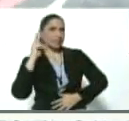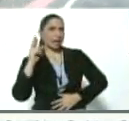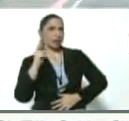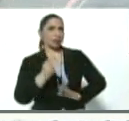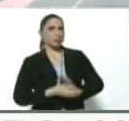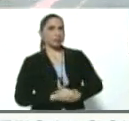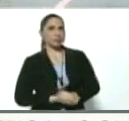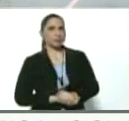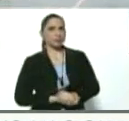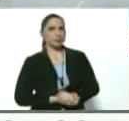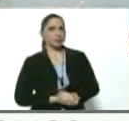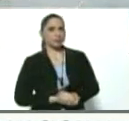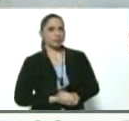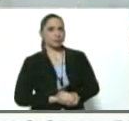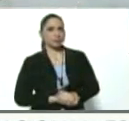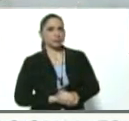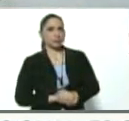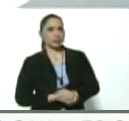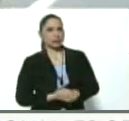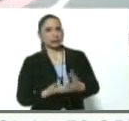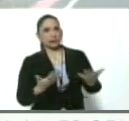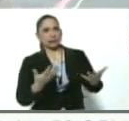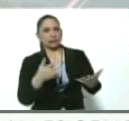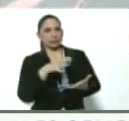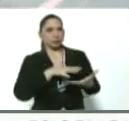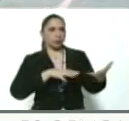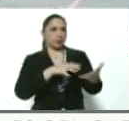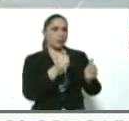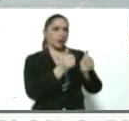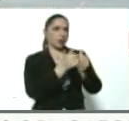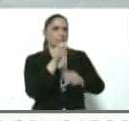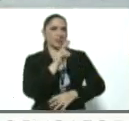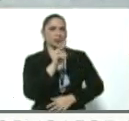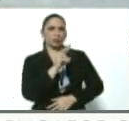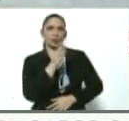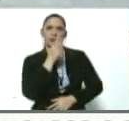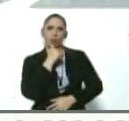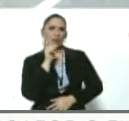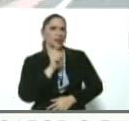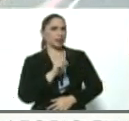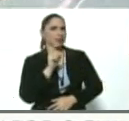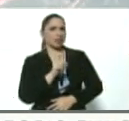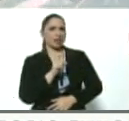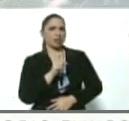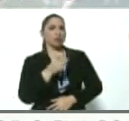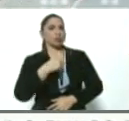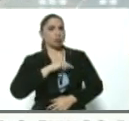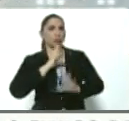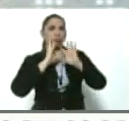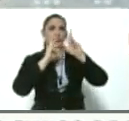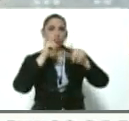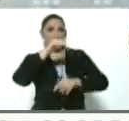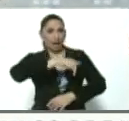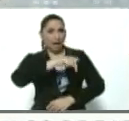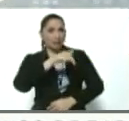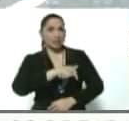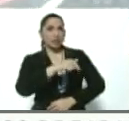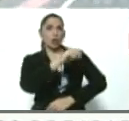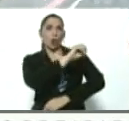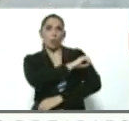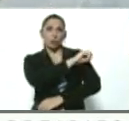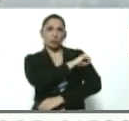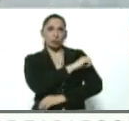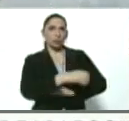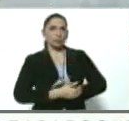nuevamente crea una perturbación con Venezuela absolutamente innecesaria como se lo hemos planteado aquí a la oposición